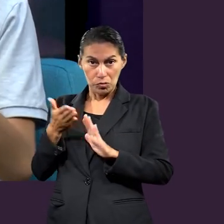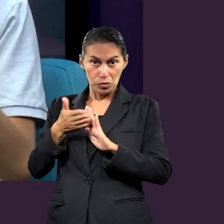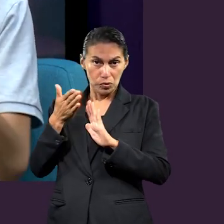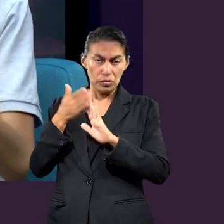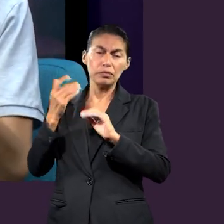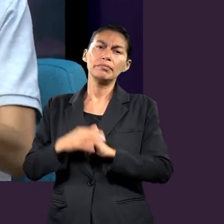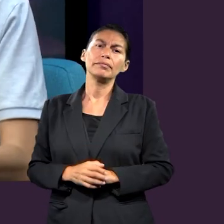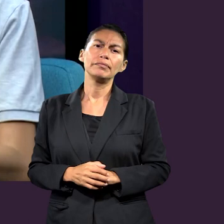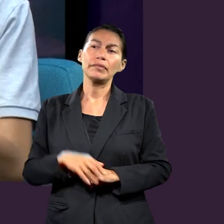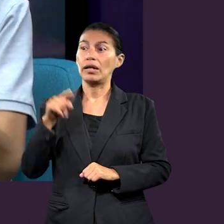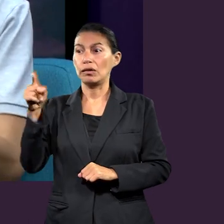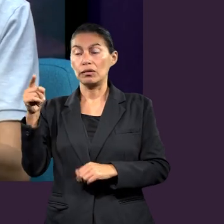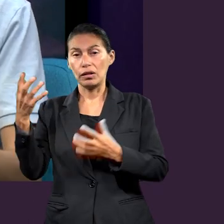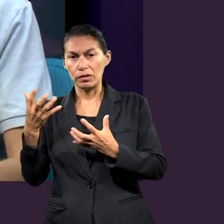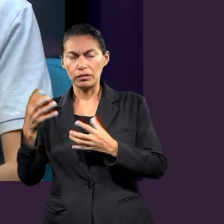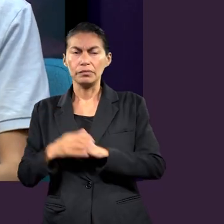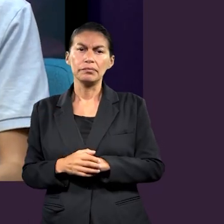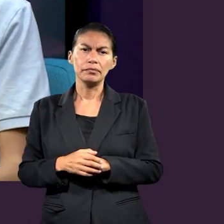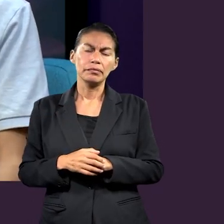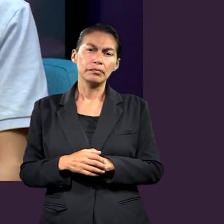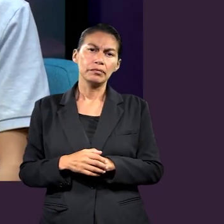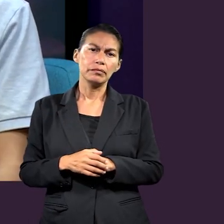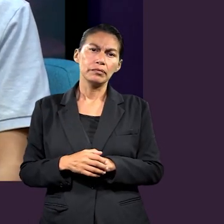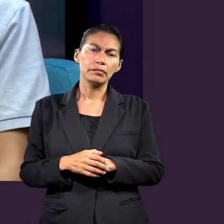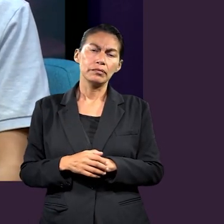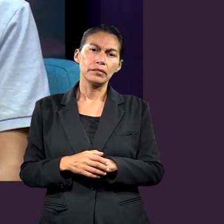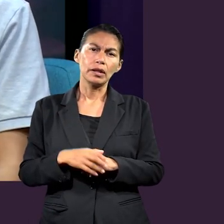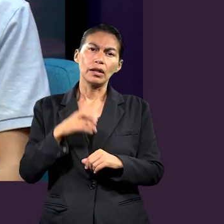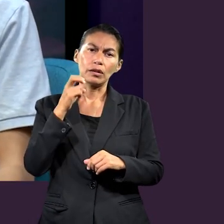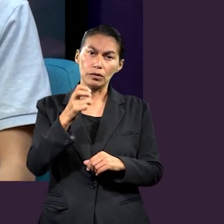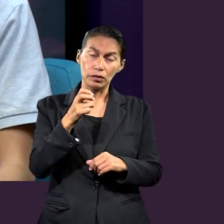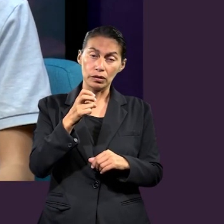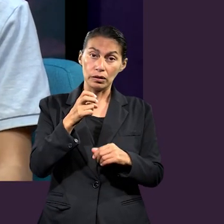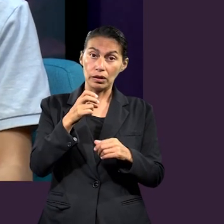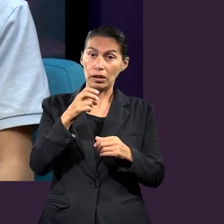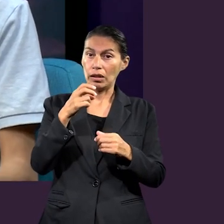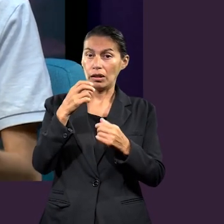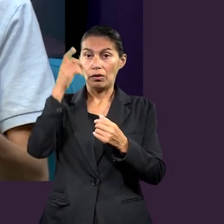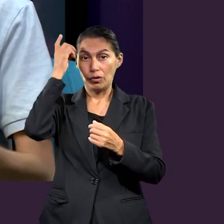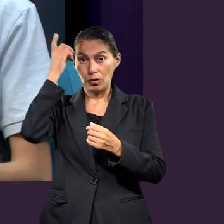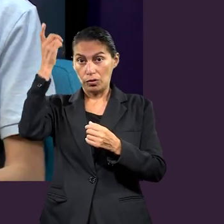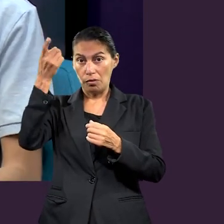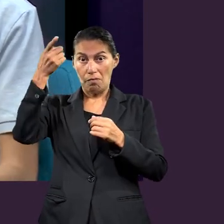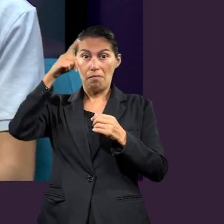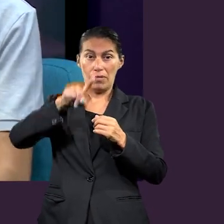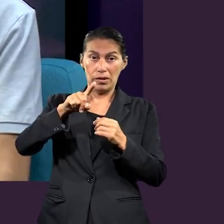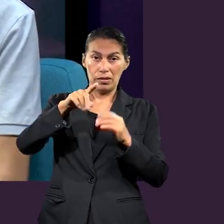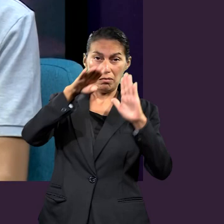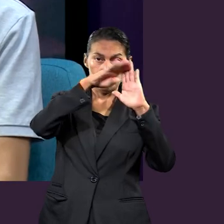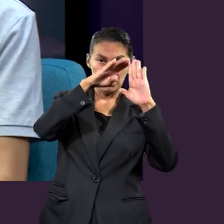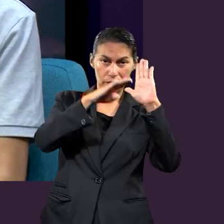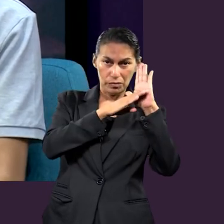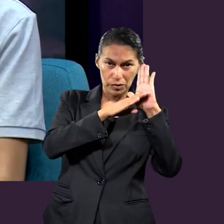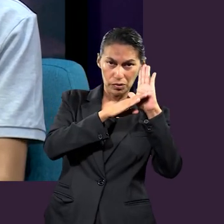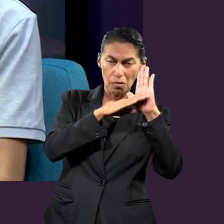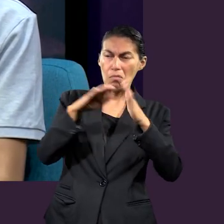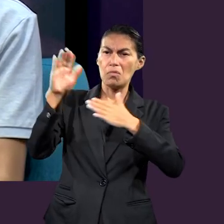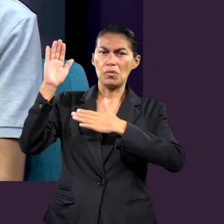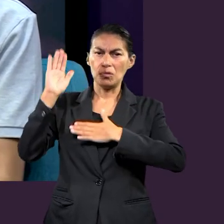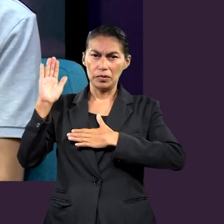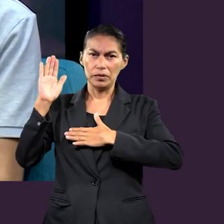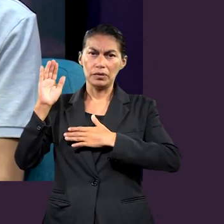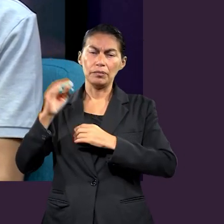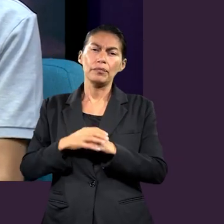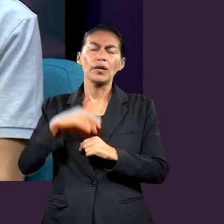pues, es en parte a su trabajo. Entonces, pues, como es un mandamiento, aparte, con promesa, Dios quiere